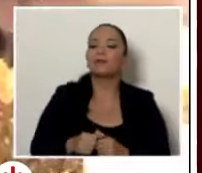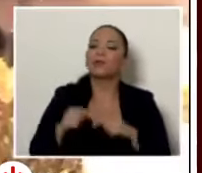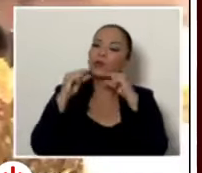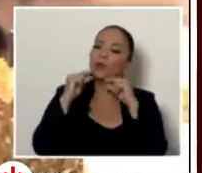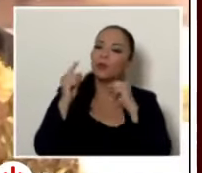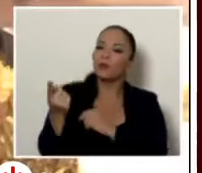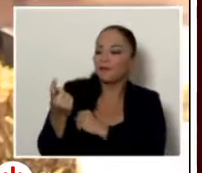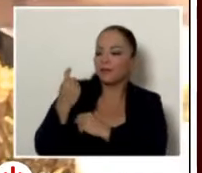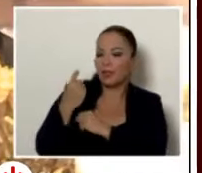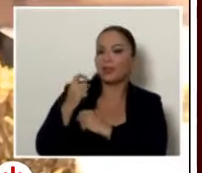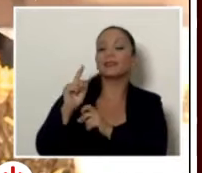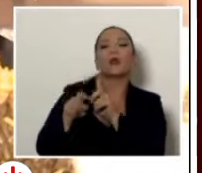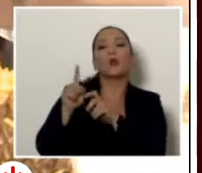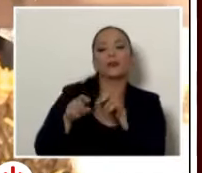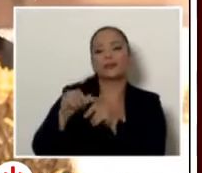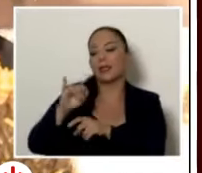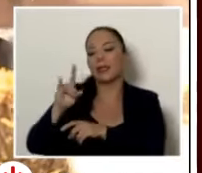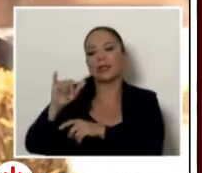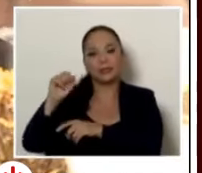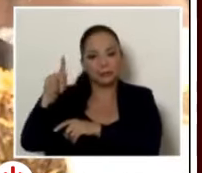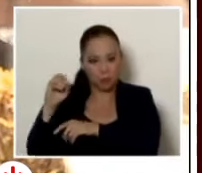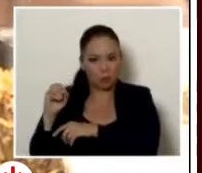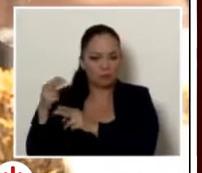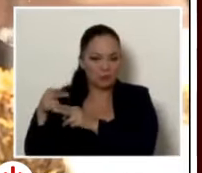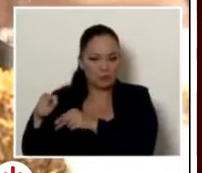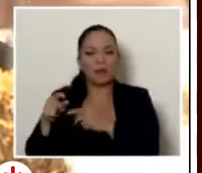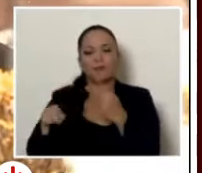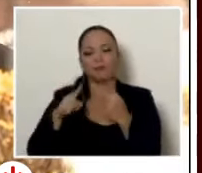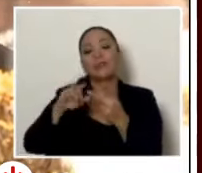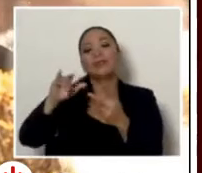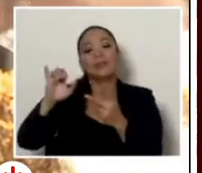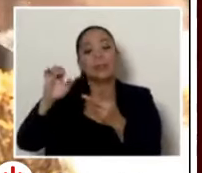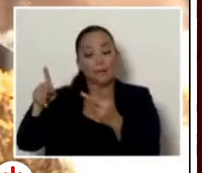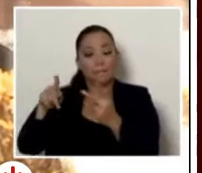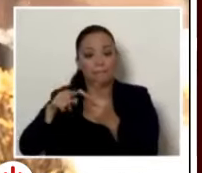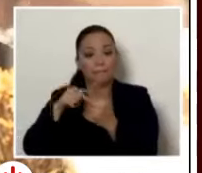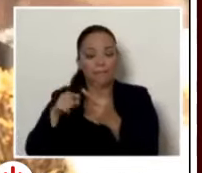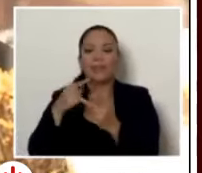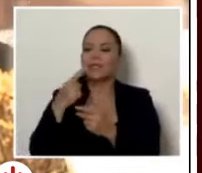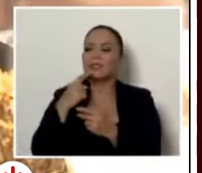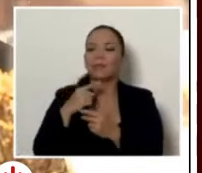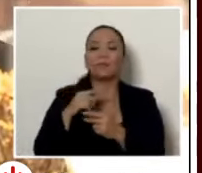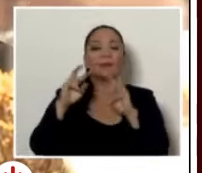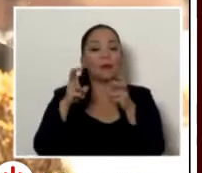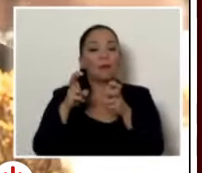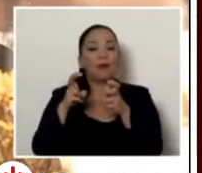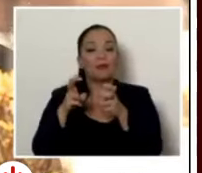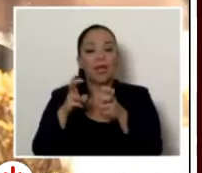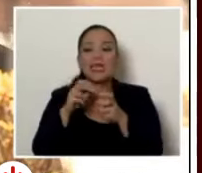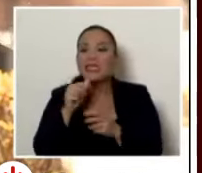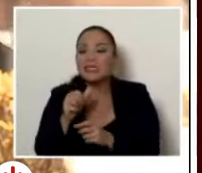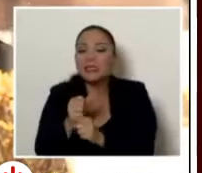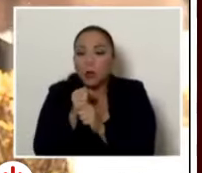recientes encuestas de IDESPO y del CIEP dicen que la inseguridad es el problema que más apremia a los